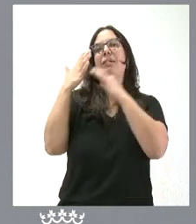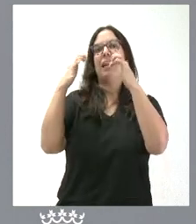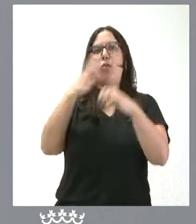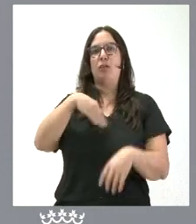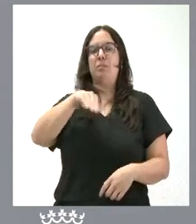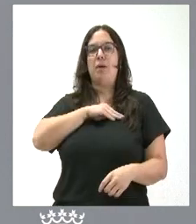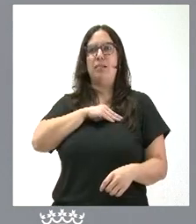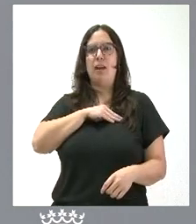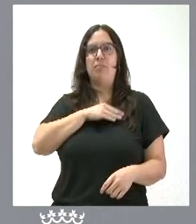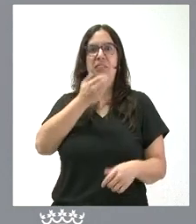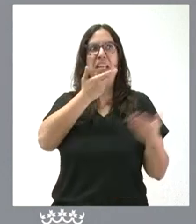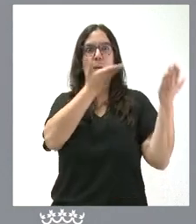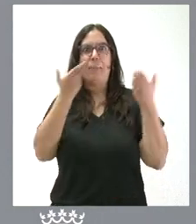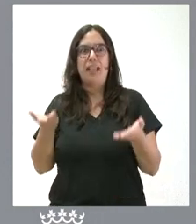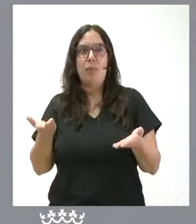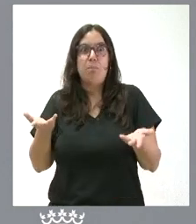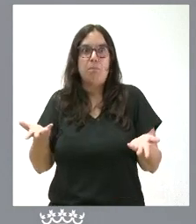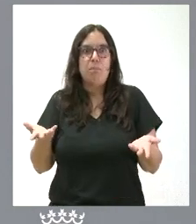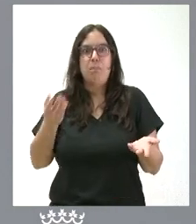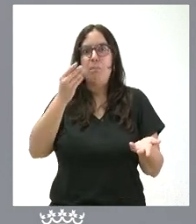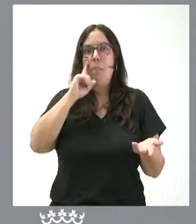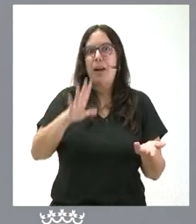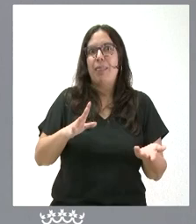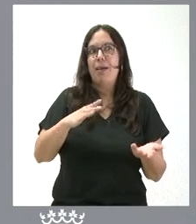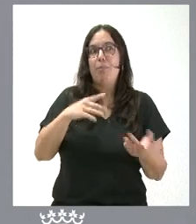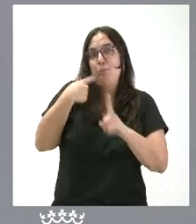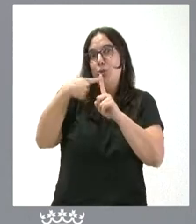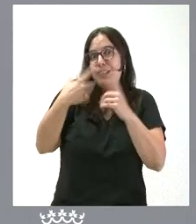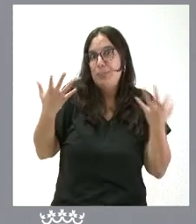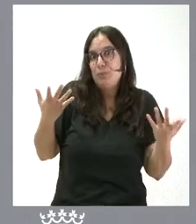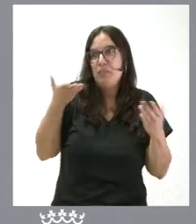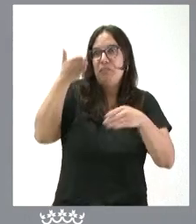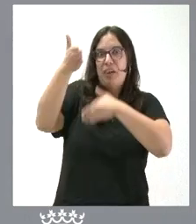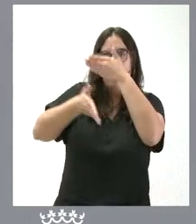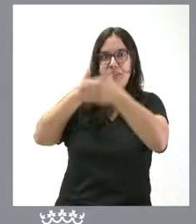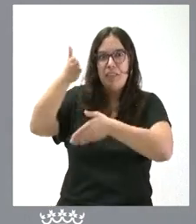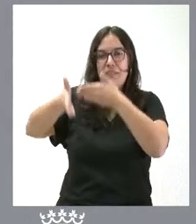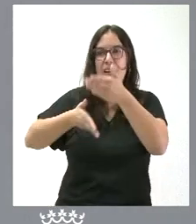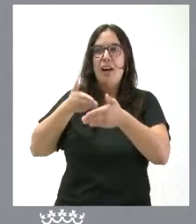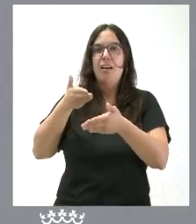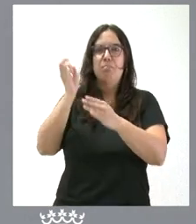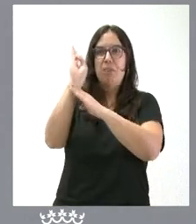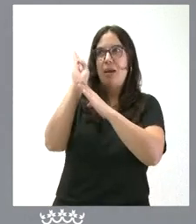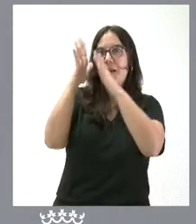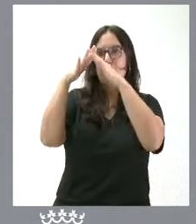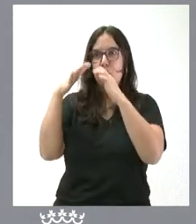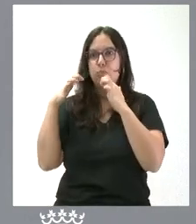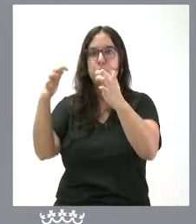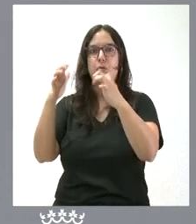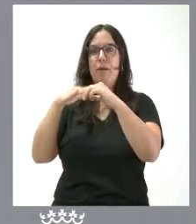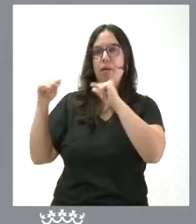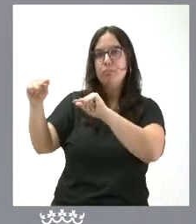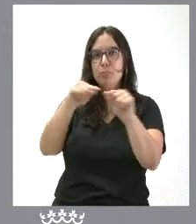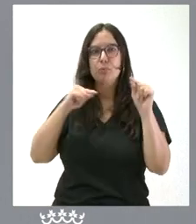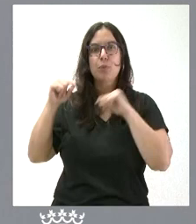cuando es invitado para ello, me parece que es algo positivo que se vaya allí a lo que se va en un Parlamento, que es a parlamentar y a